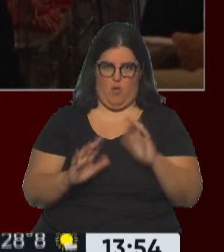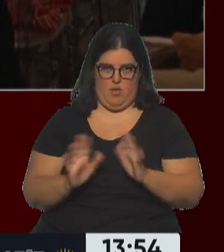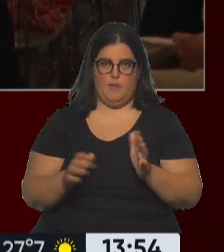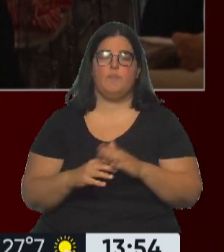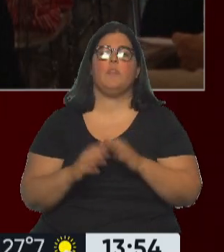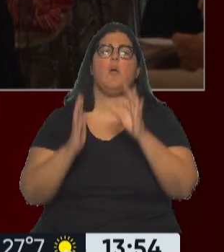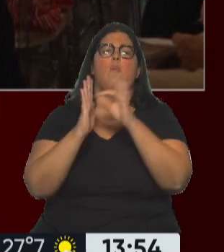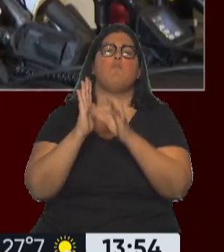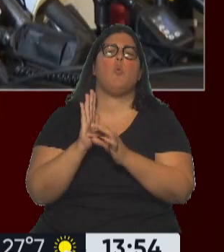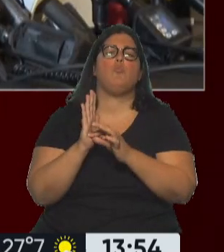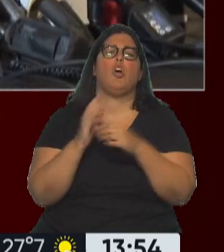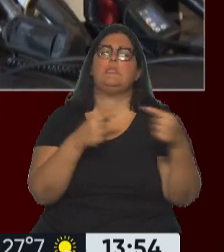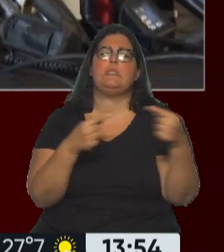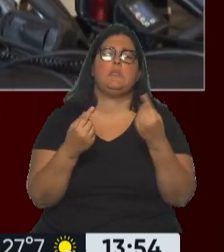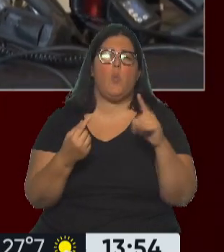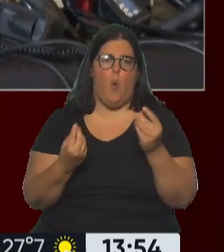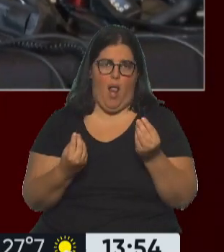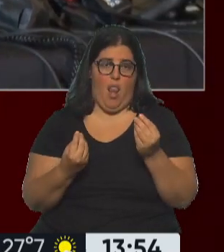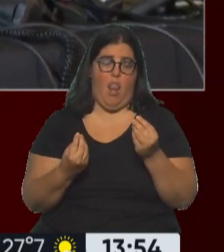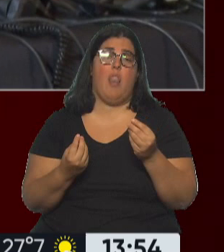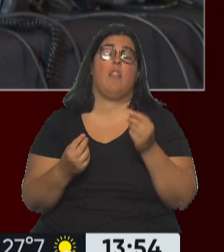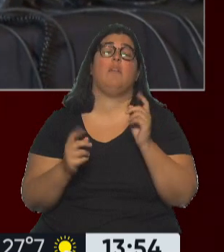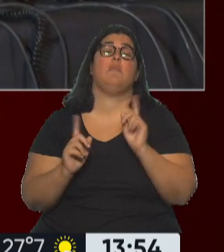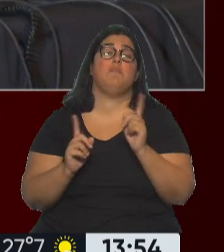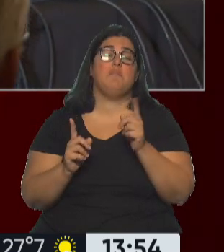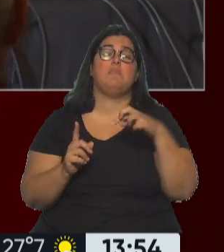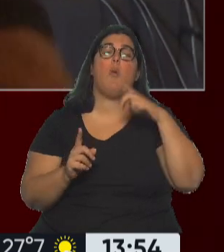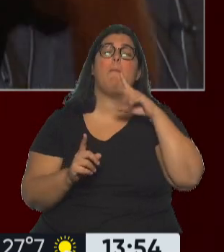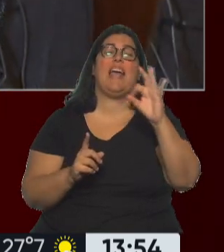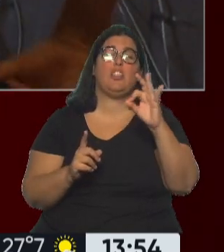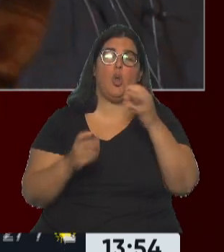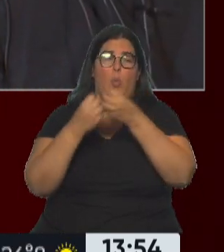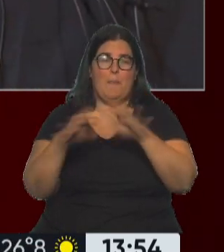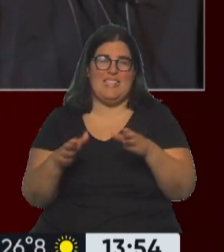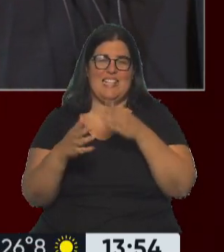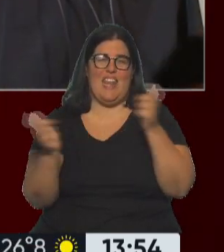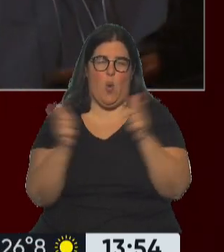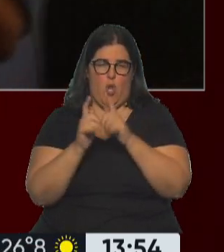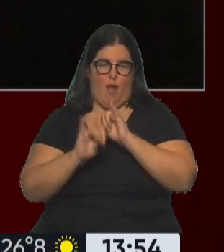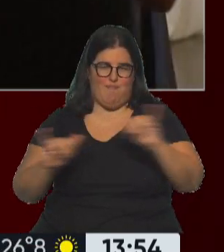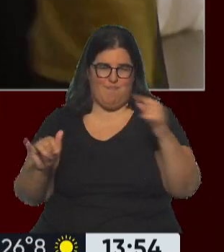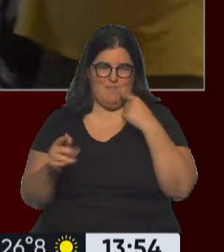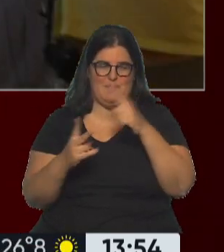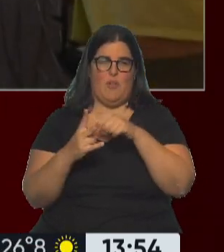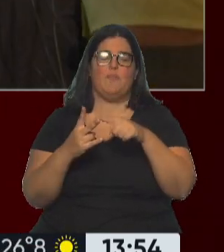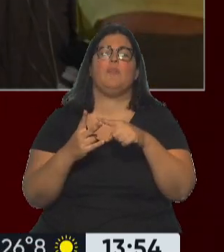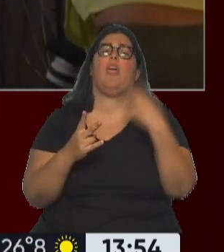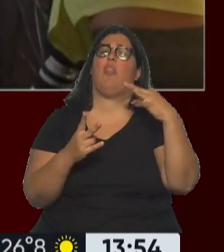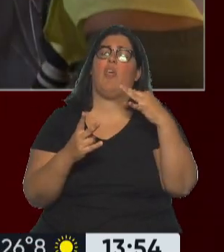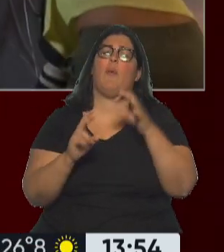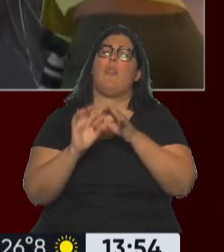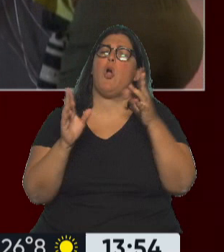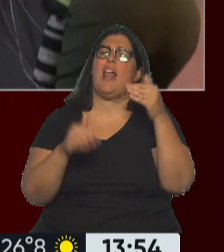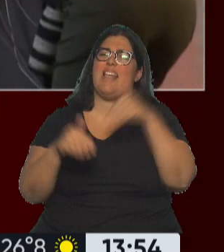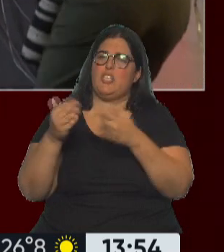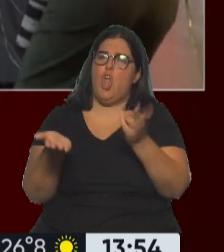disputa? Bueno, los dos que puso en el centro de la escena también Petro al inicio de la reunión. Por un lado, la realización de elecciones democráticas el